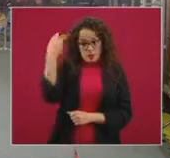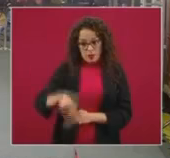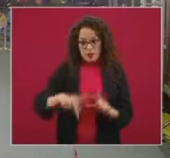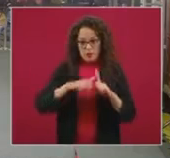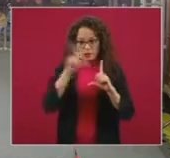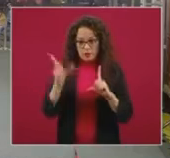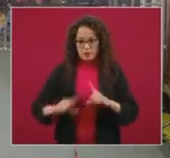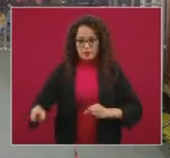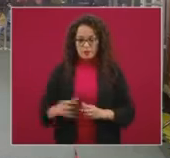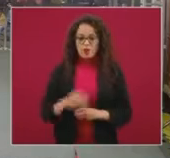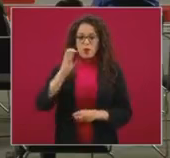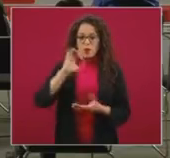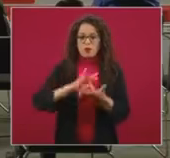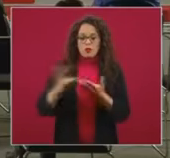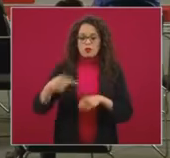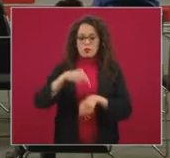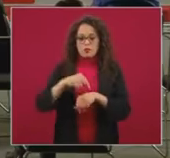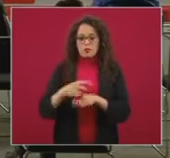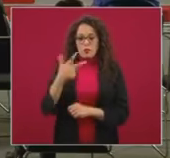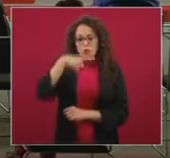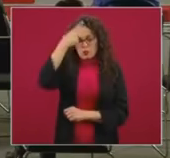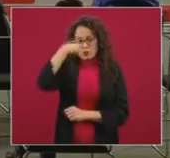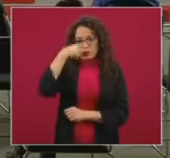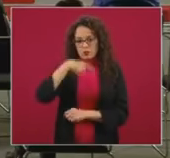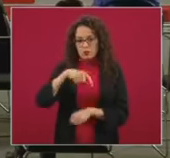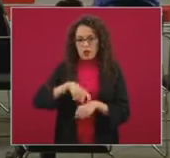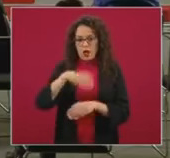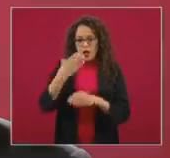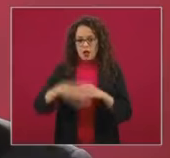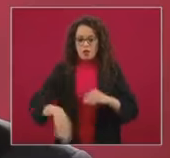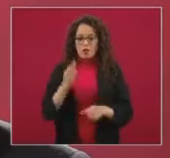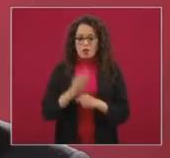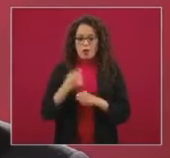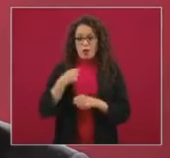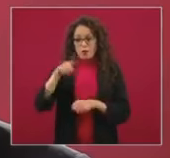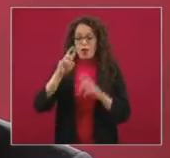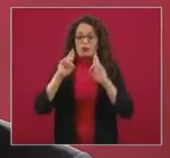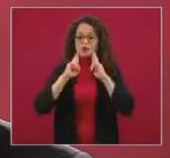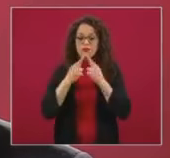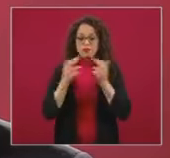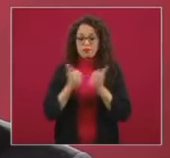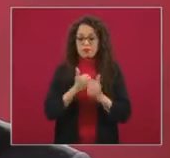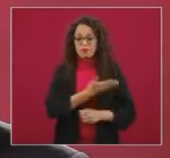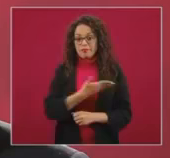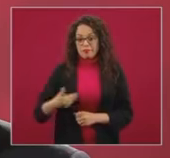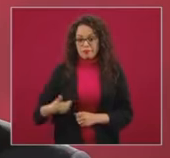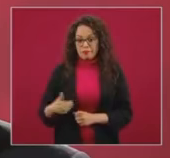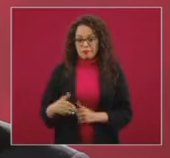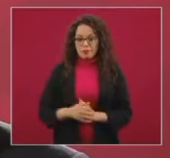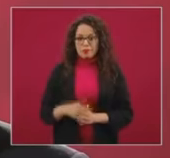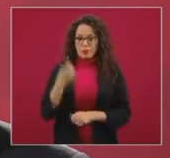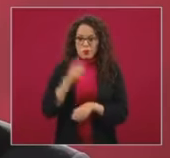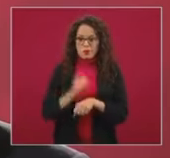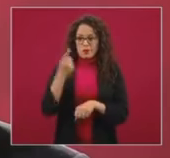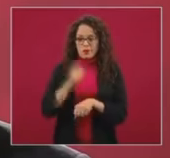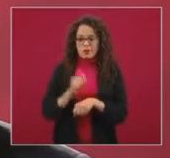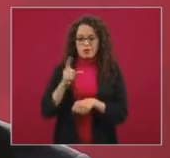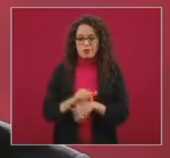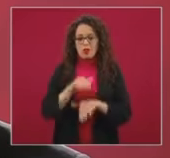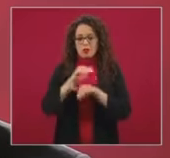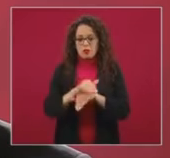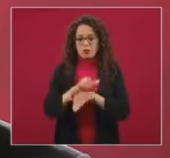muchas gracias pues son las 20 horas aquí terminamos tenemos reunión con el presidente ahora nuestra reunión semanal COVID donde